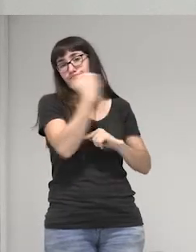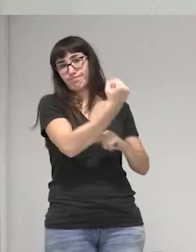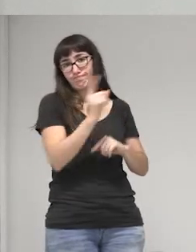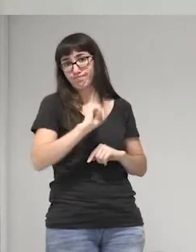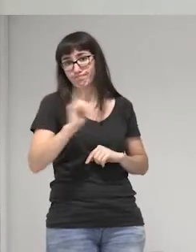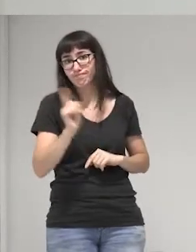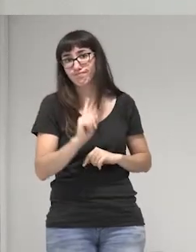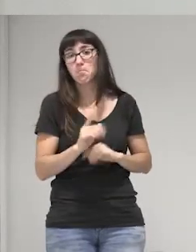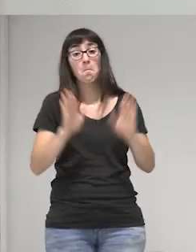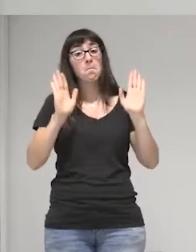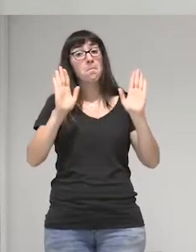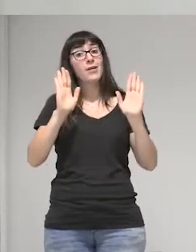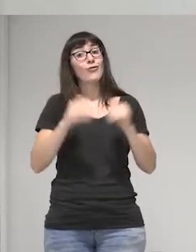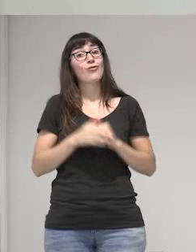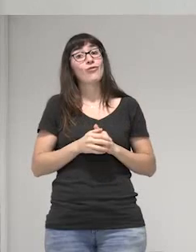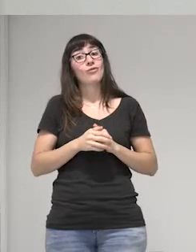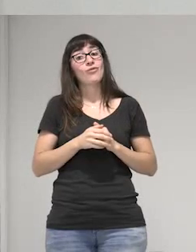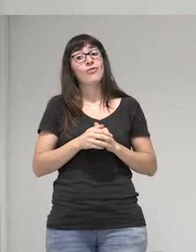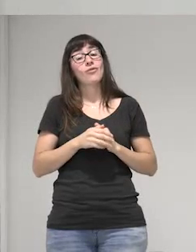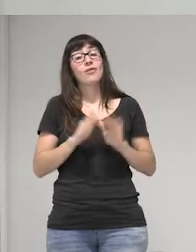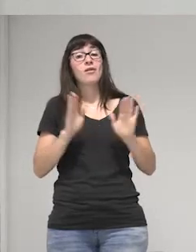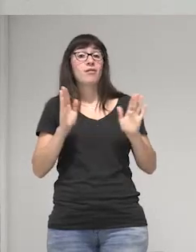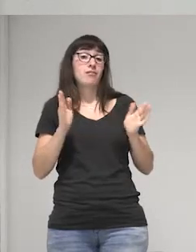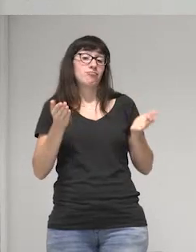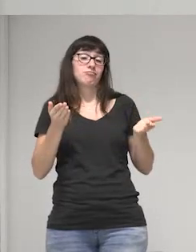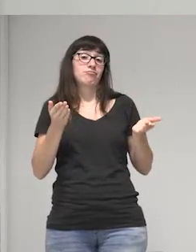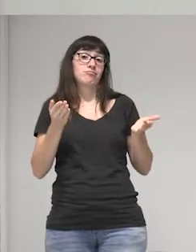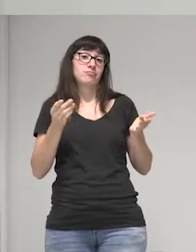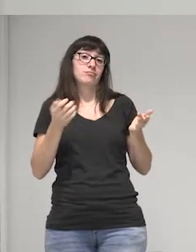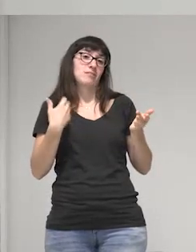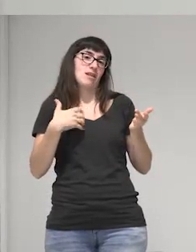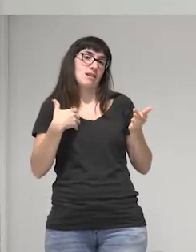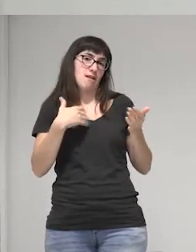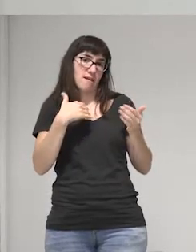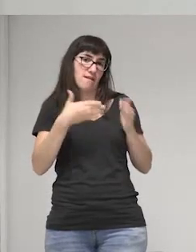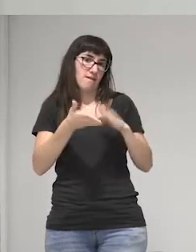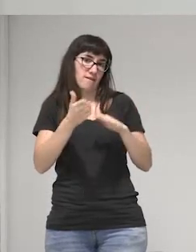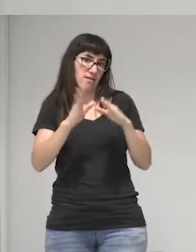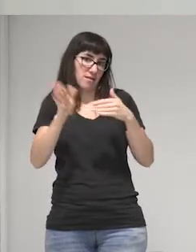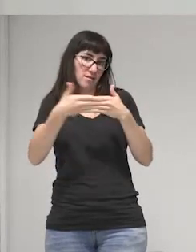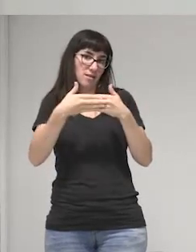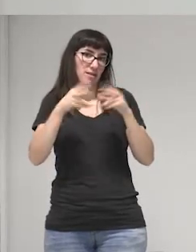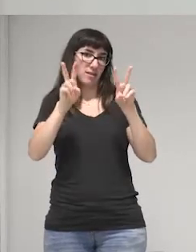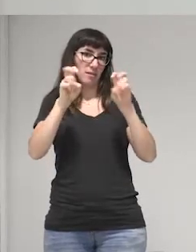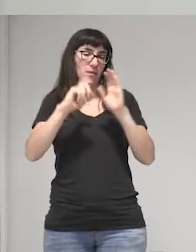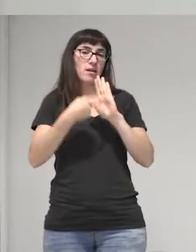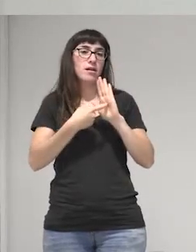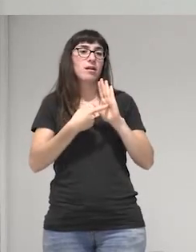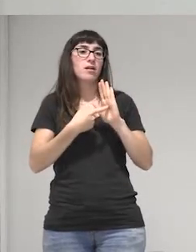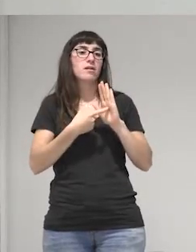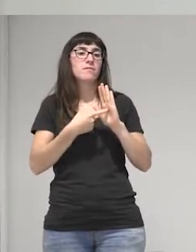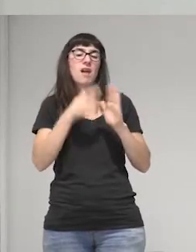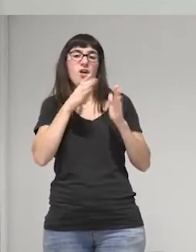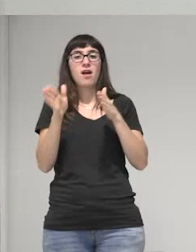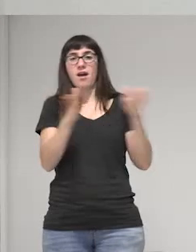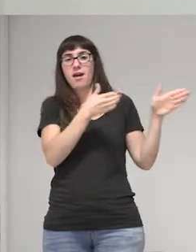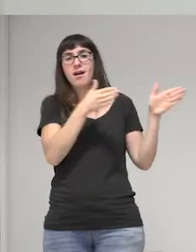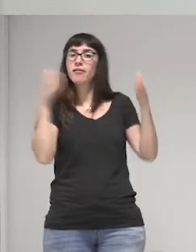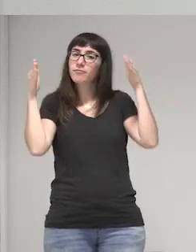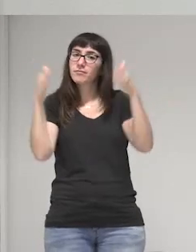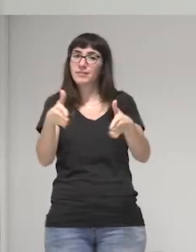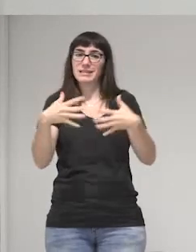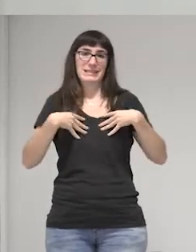la compañera bueno cerrando esto de la ley bueno empezar con el tema de salud como lo hemos